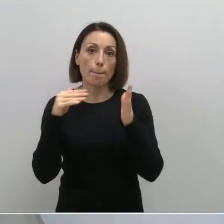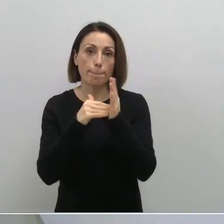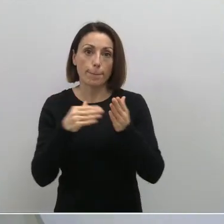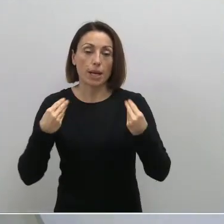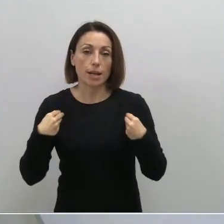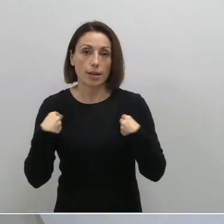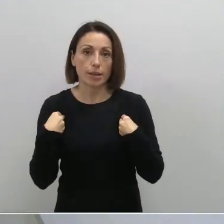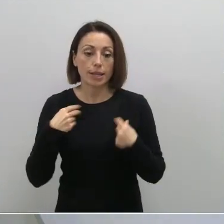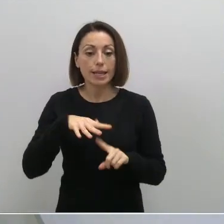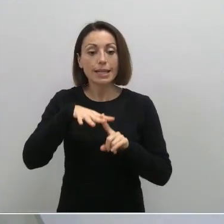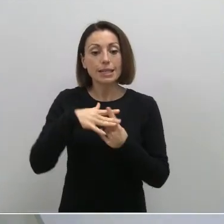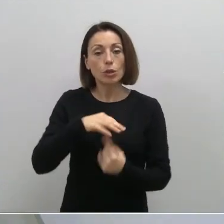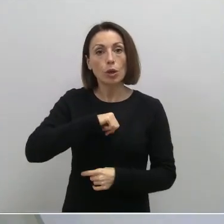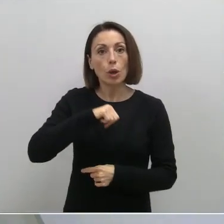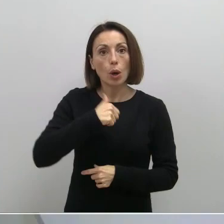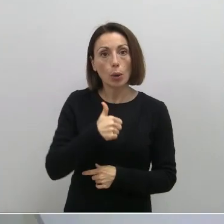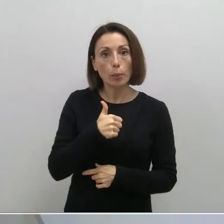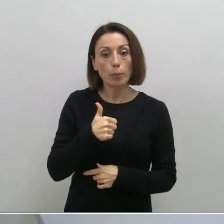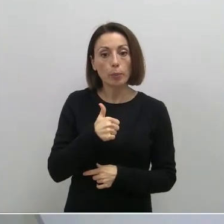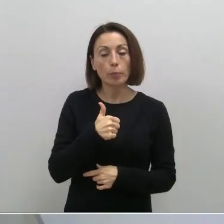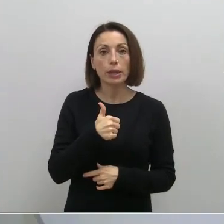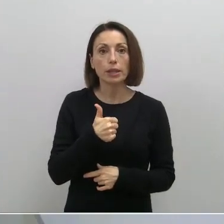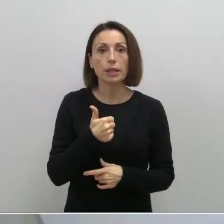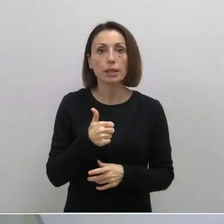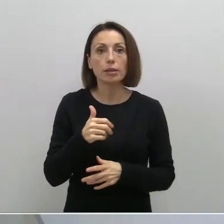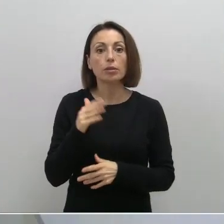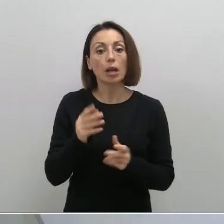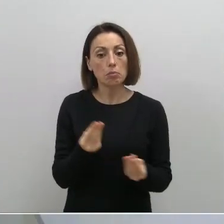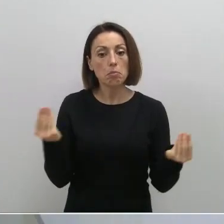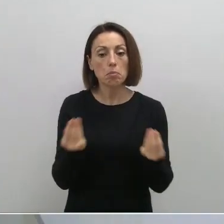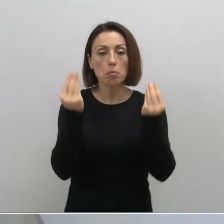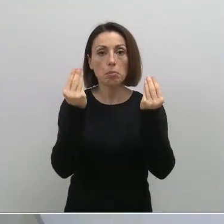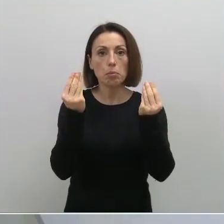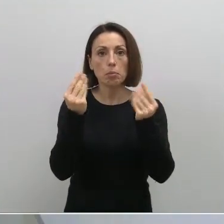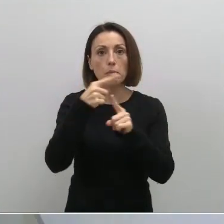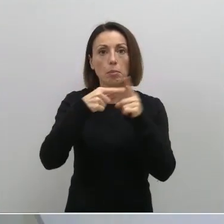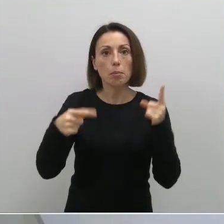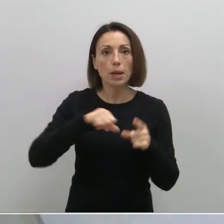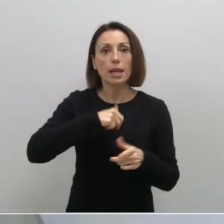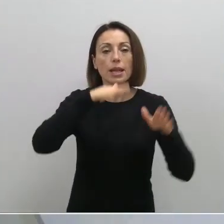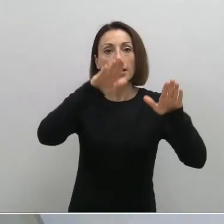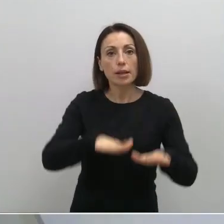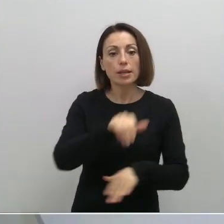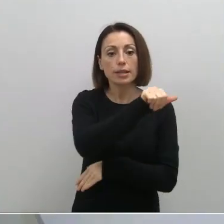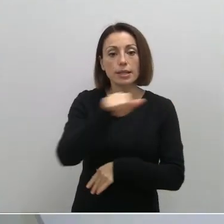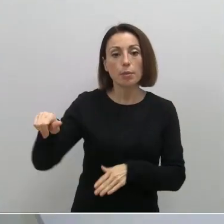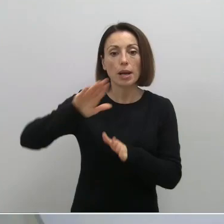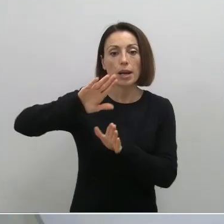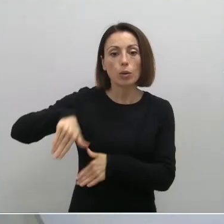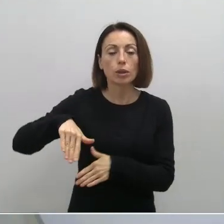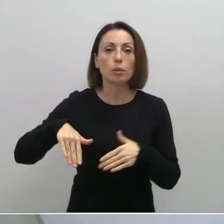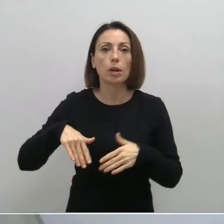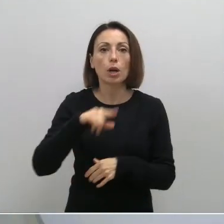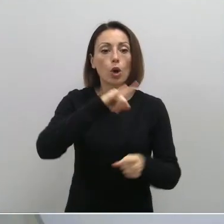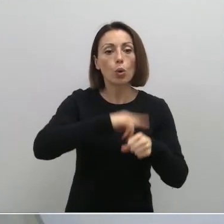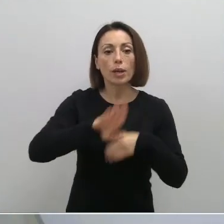situación hospitalaria ha visto acompañada de esta tasa de incidencia y ha mejorado. La media de ingresos totales en la última semana epidemiológica,